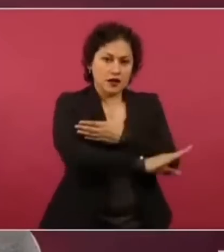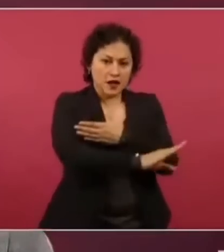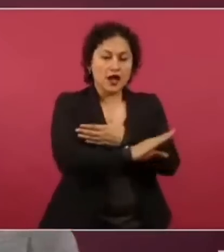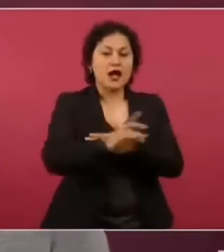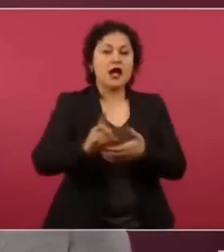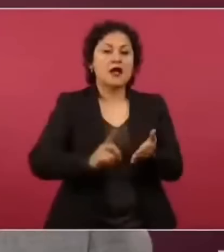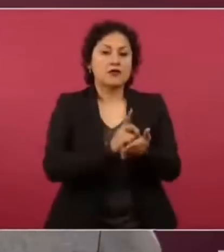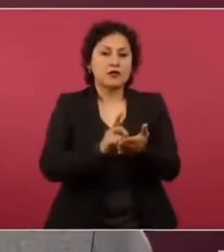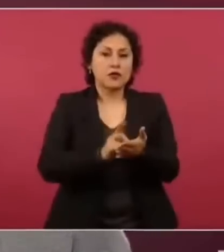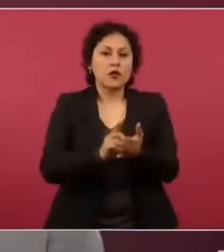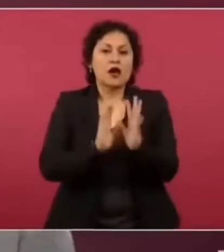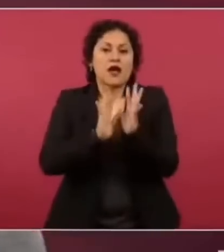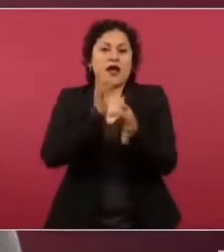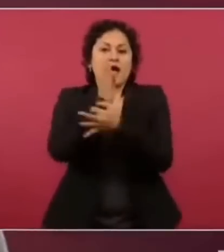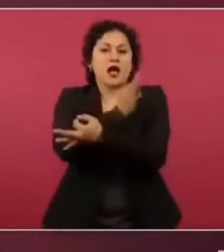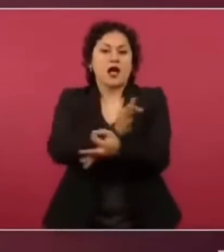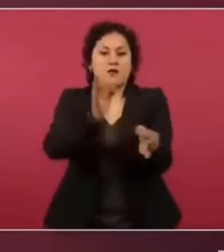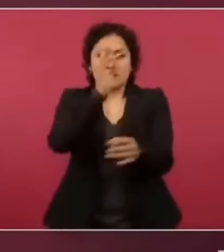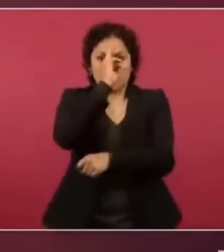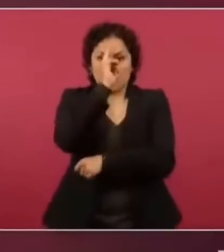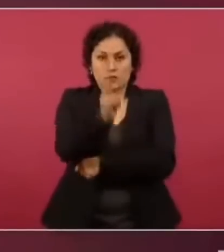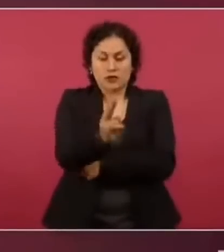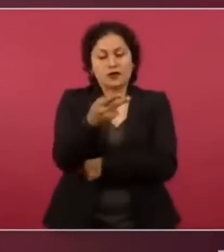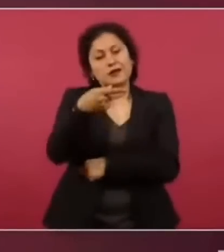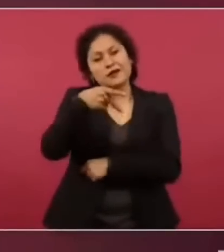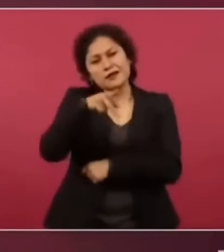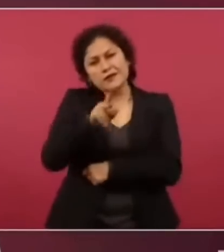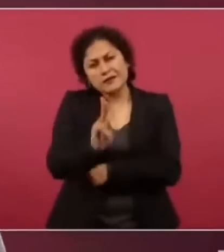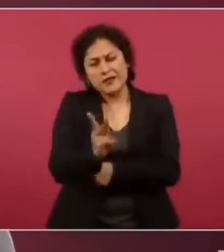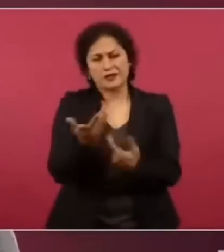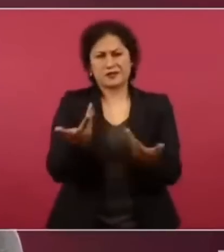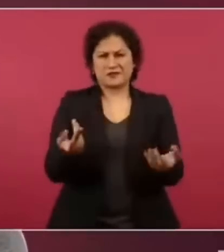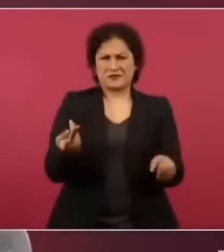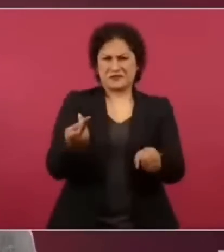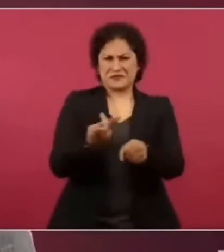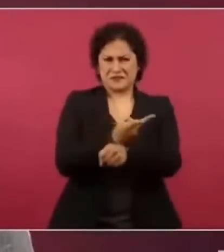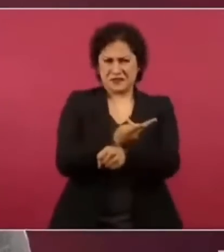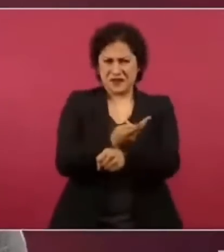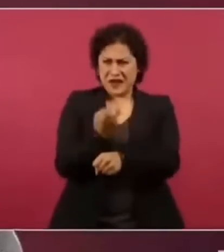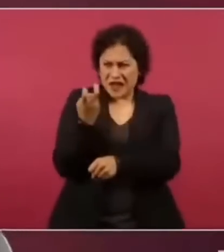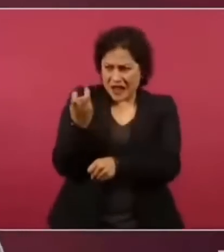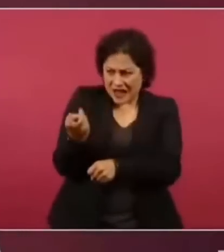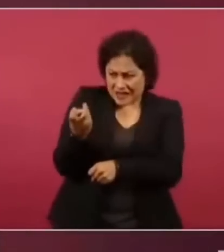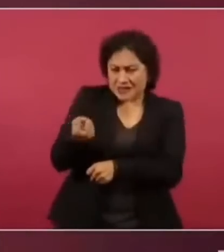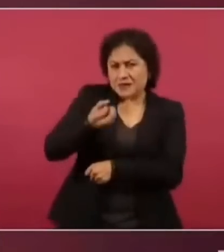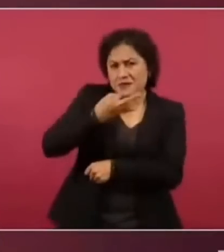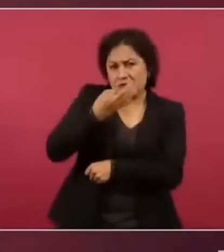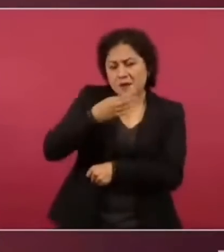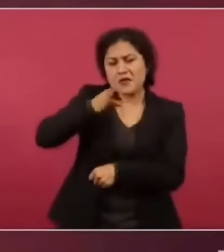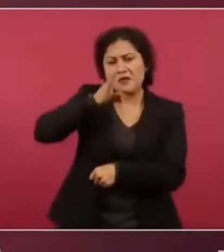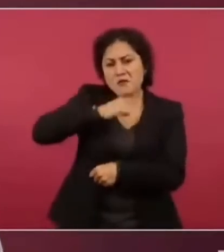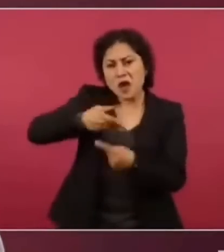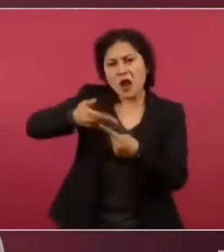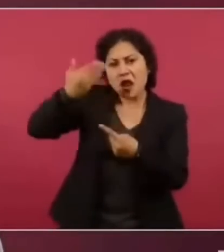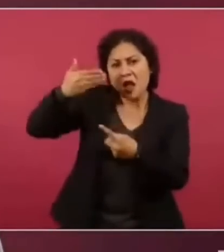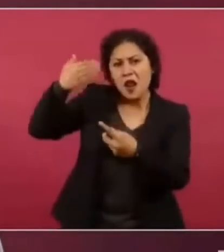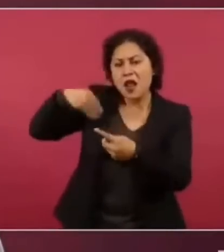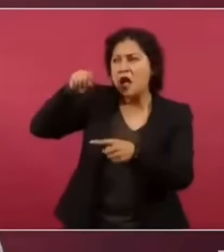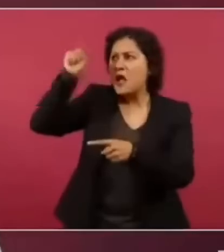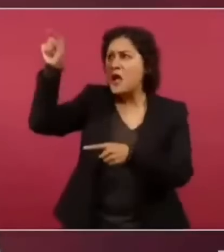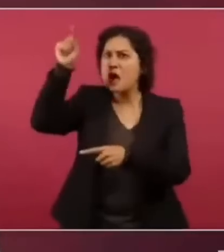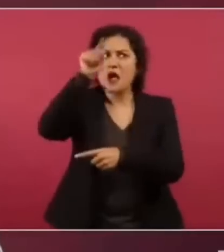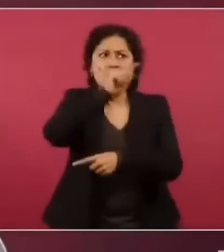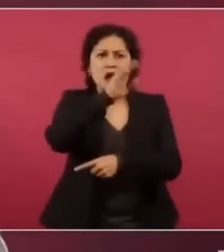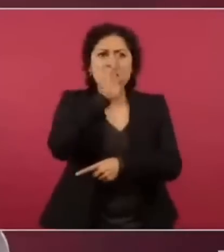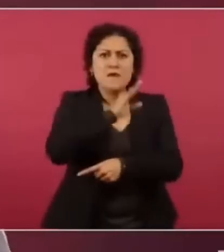La gran pregunta es, ¿cómo es posible que un medicamento con tantos daños a la salud humana haya podido sobrevivir